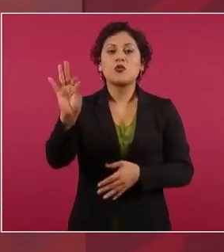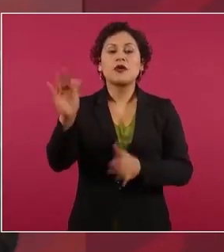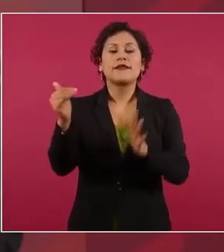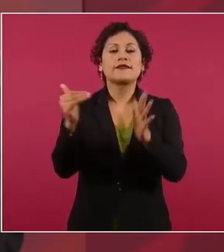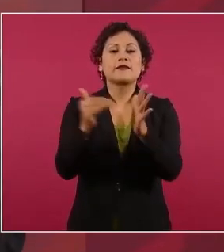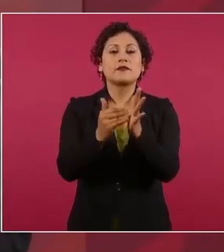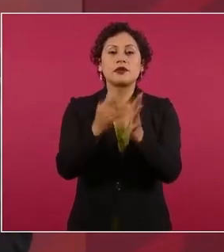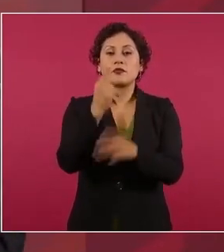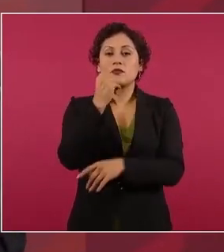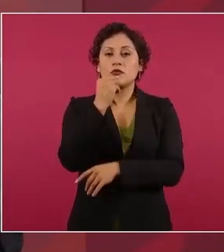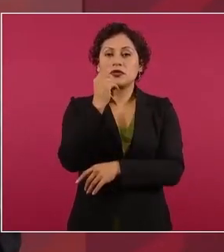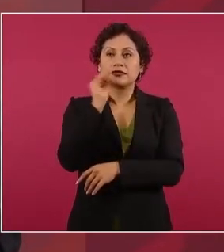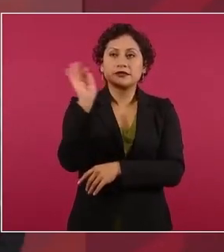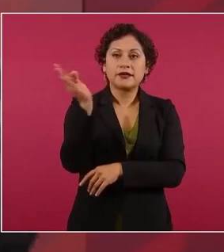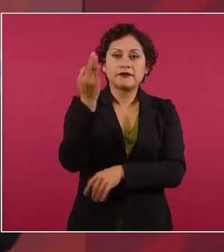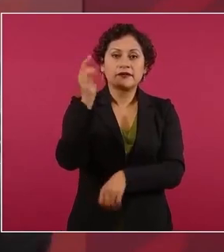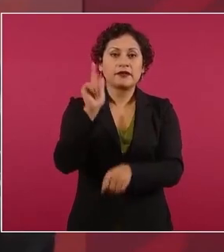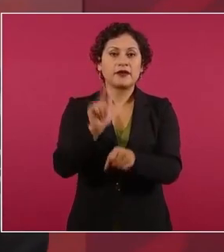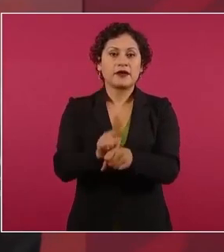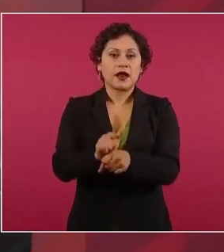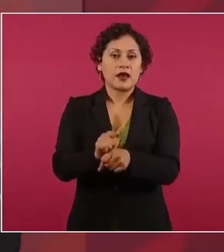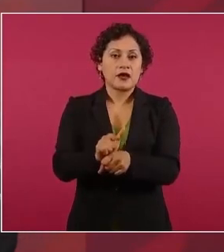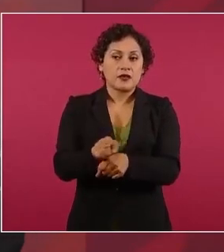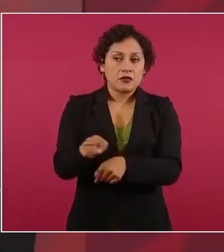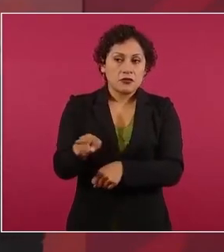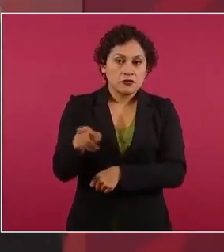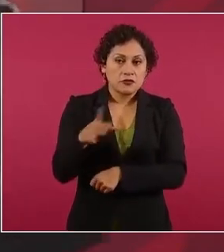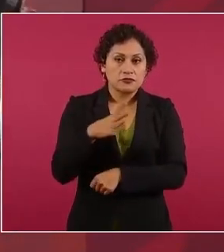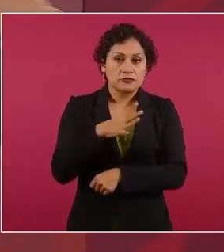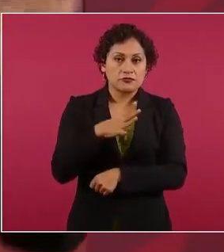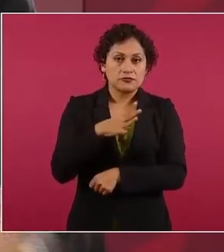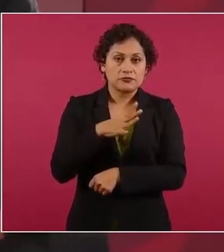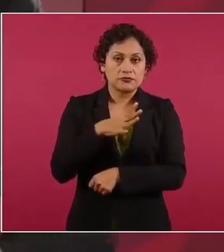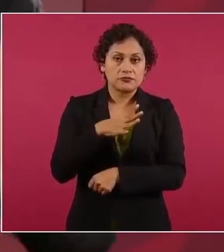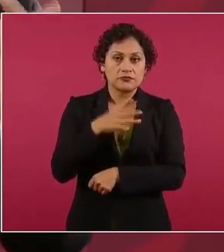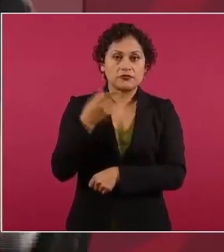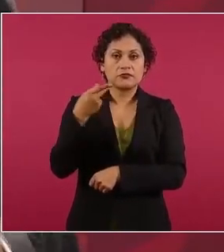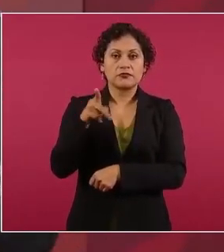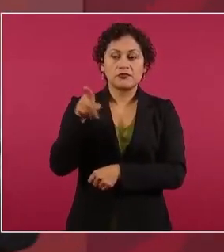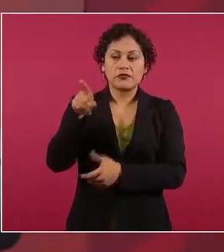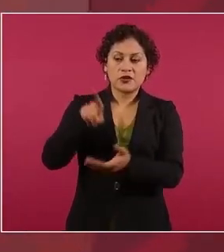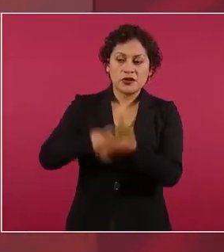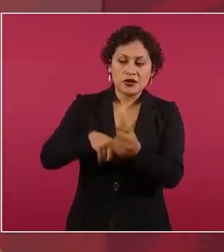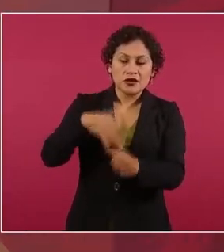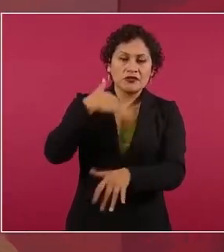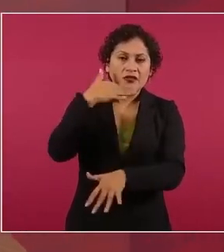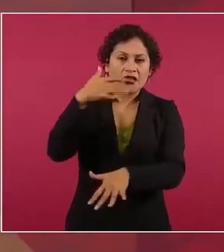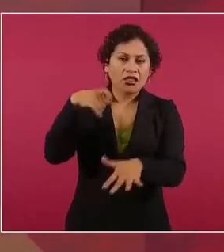federal que estaba echada a perder podrida